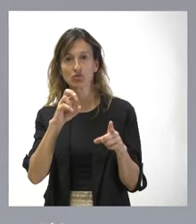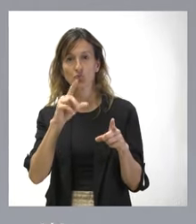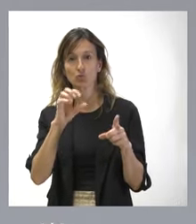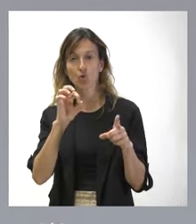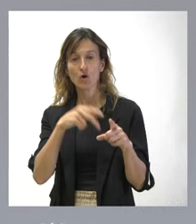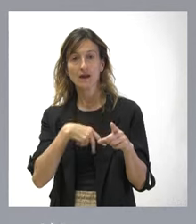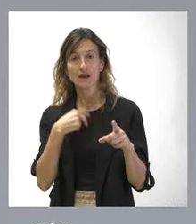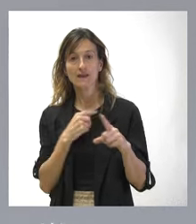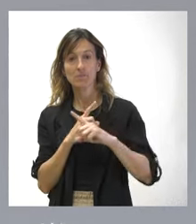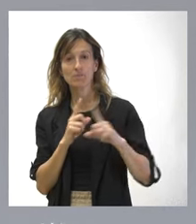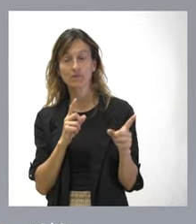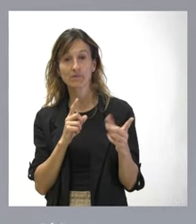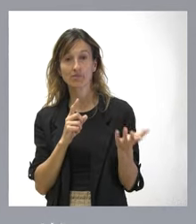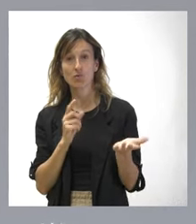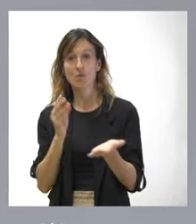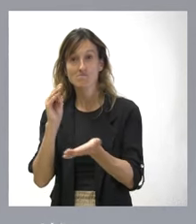con mayor motivo